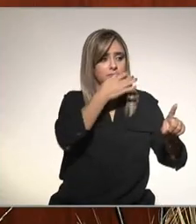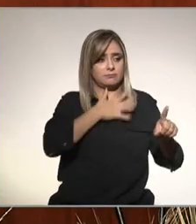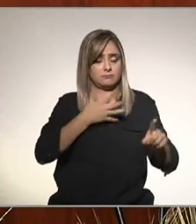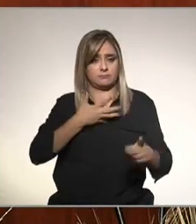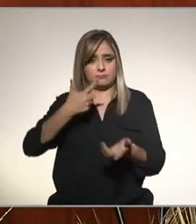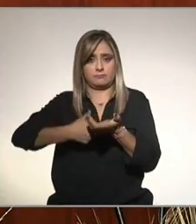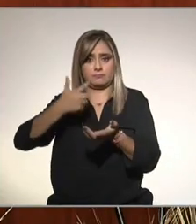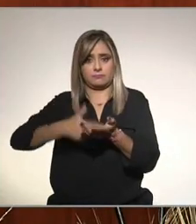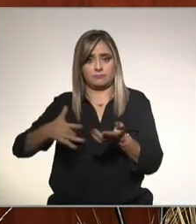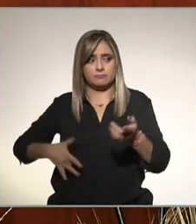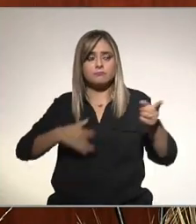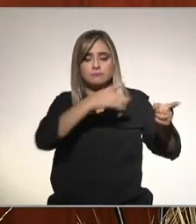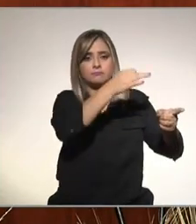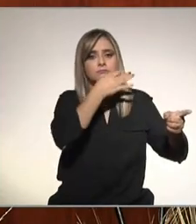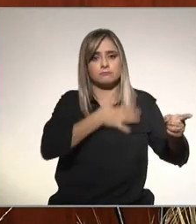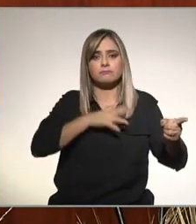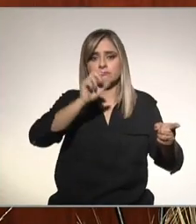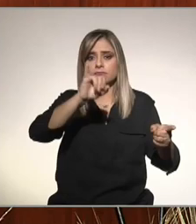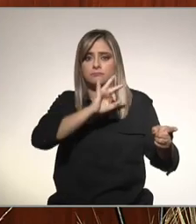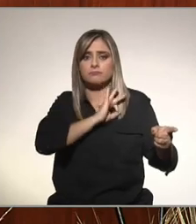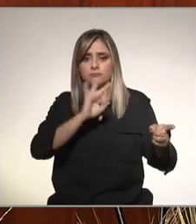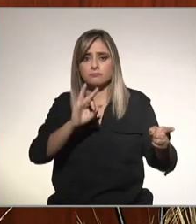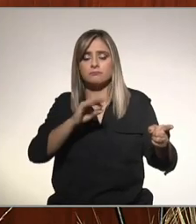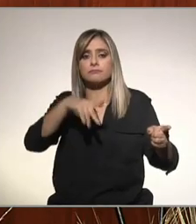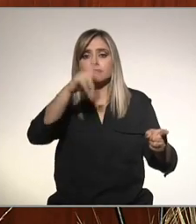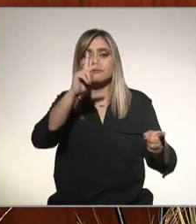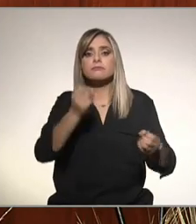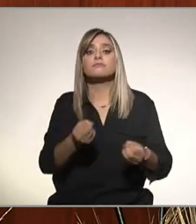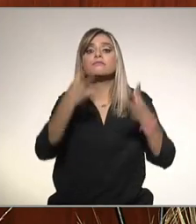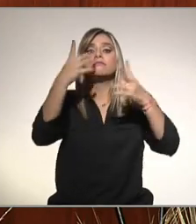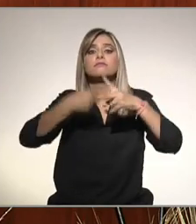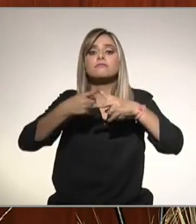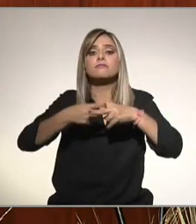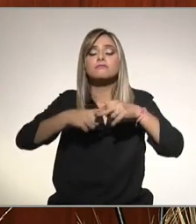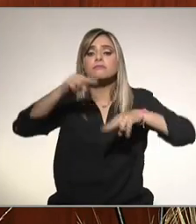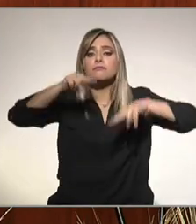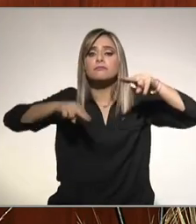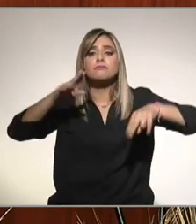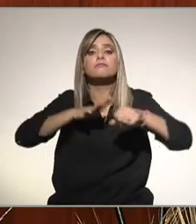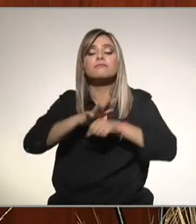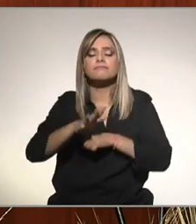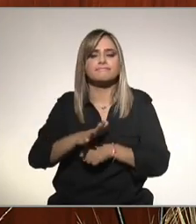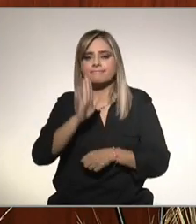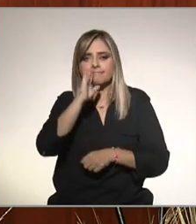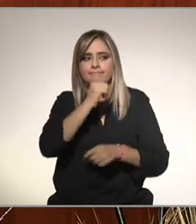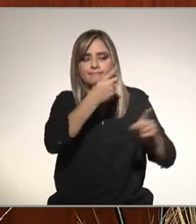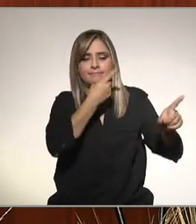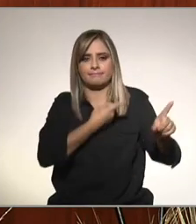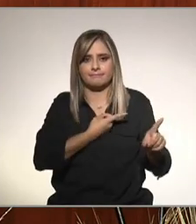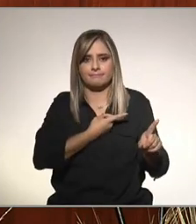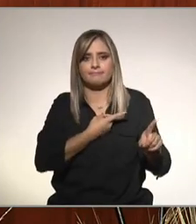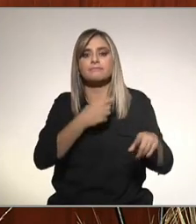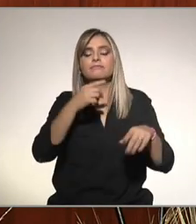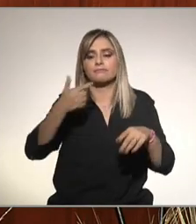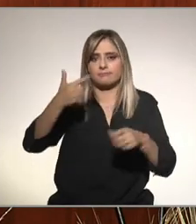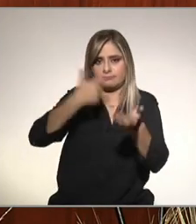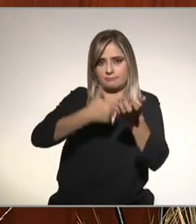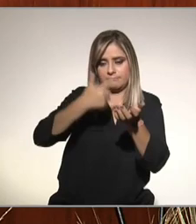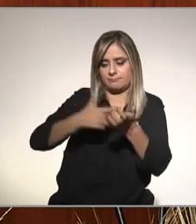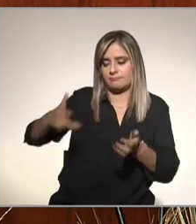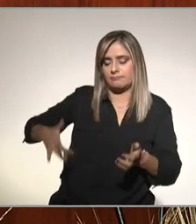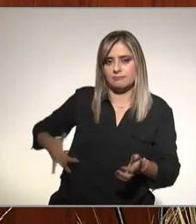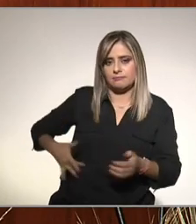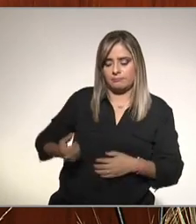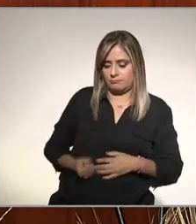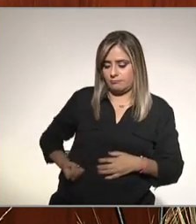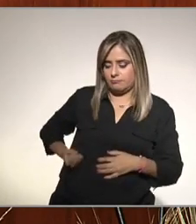o no la respuesta es sí pero no lo puede cuantificar el hígado por ultrasonido cuando es hígado graso brilla y esa